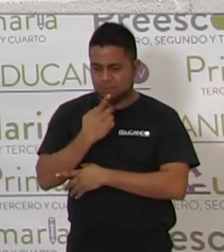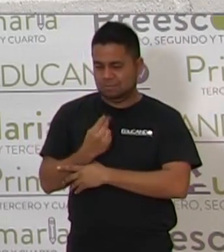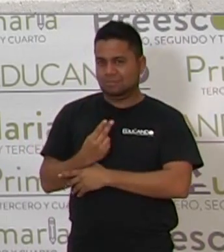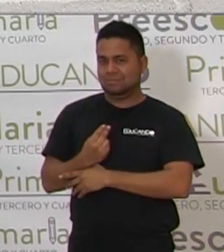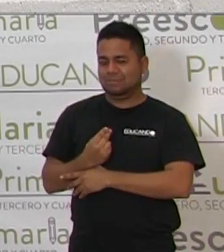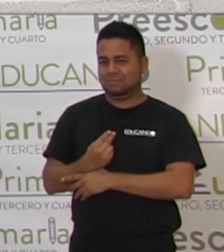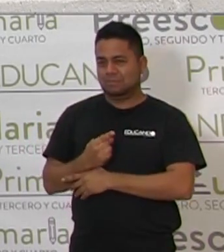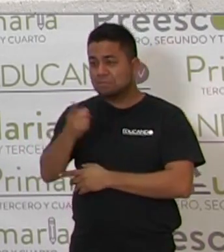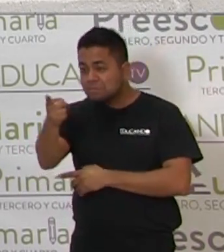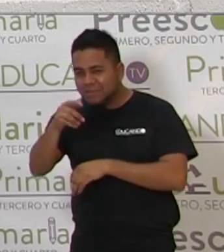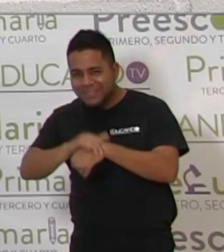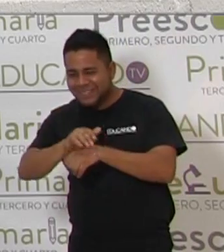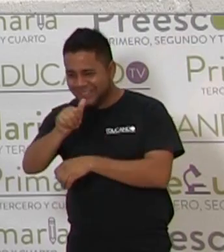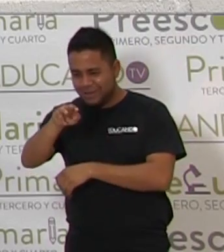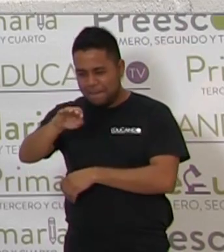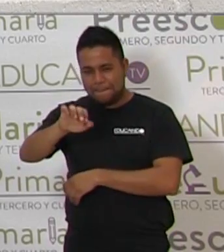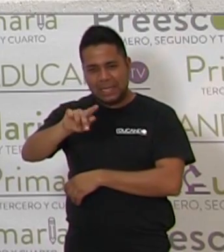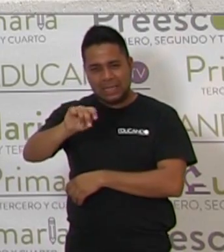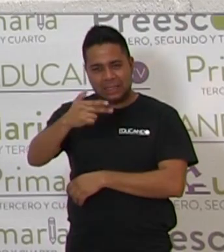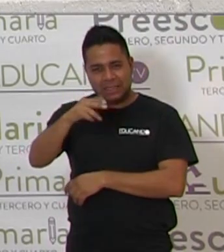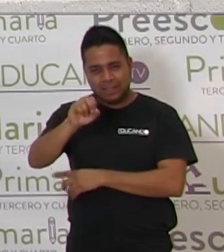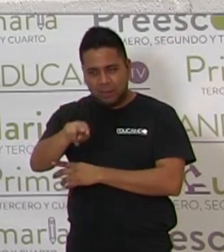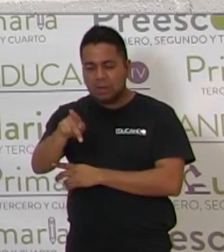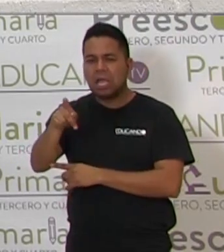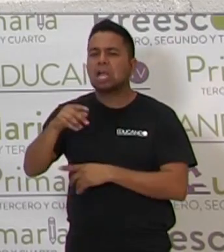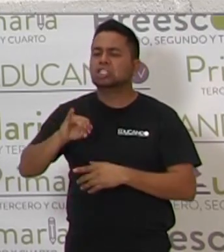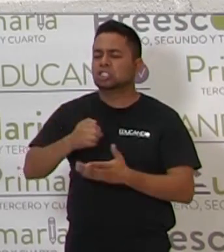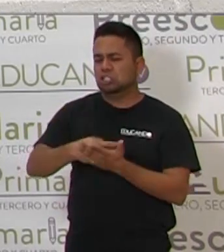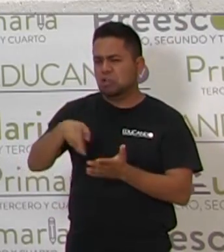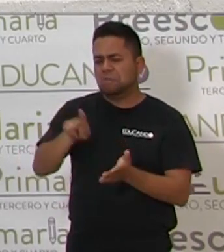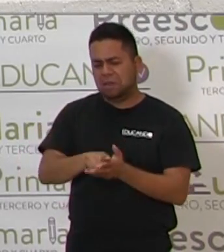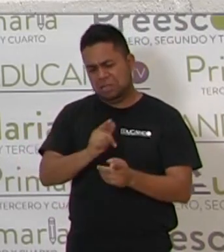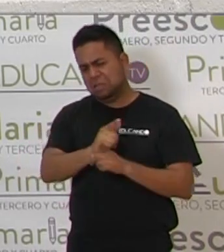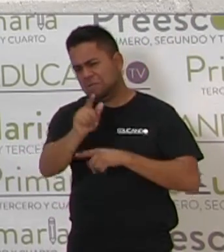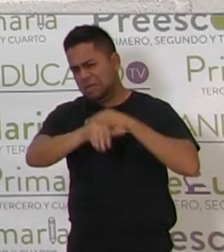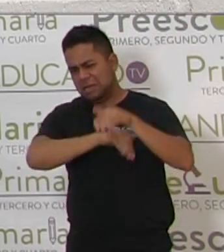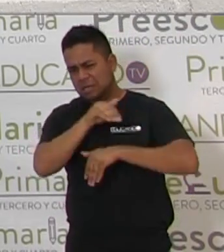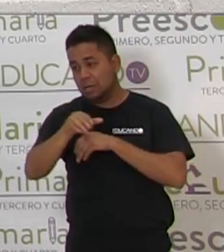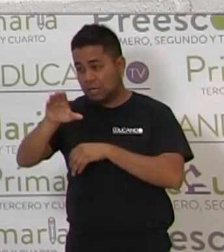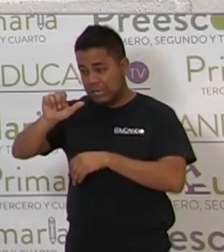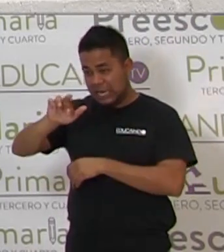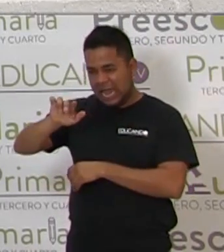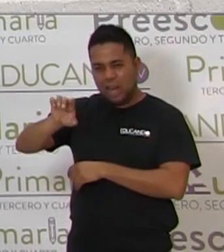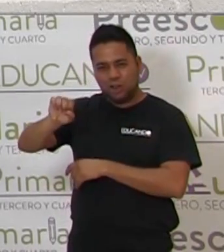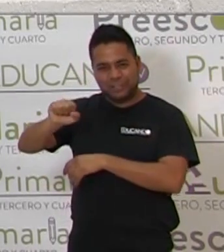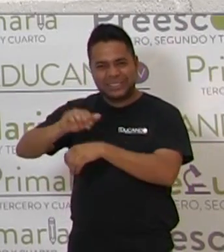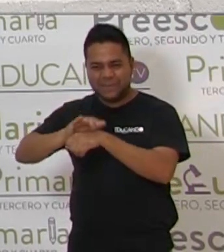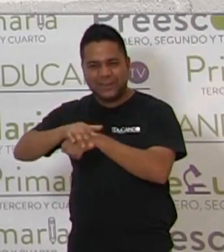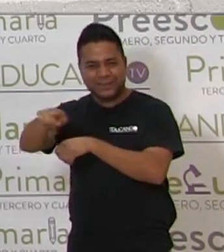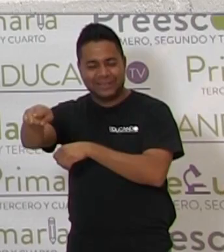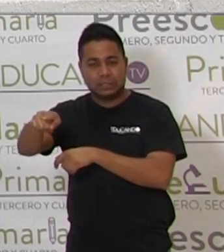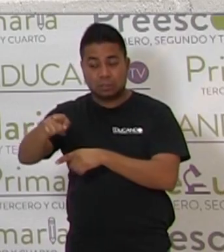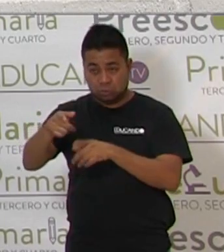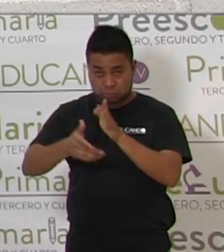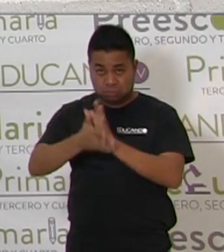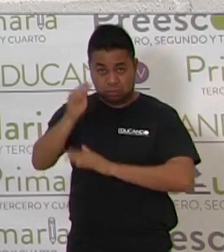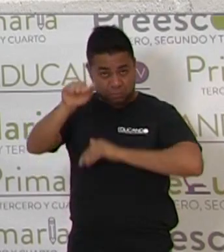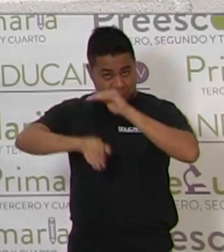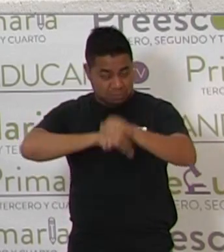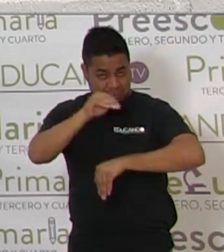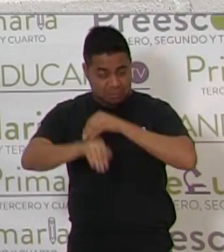que no! ¿Milton? Milton sí es valiente como Yuma. ¿Carlito, saldrías a nadar con los gigantes afuera?